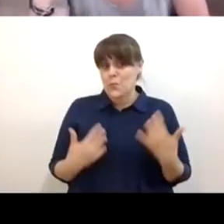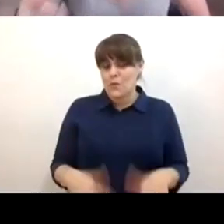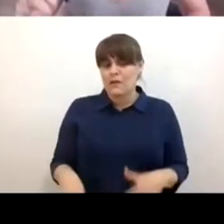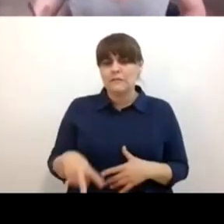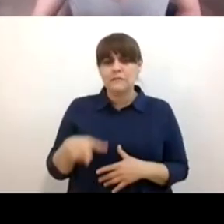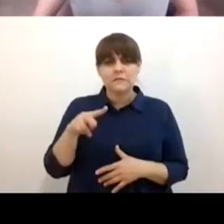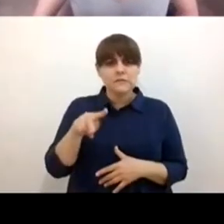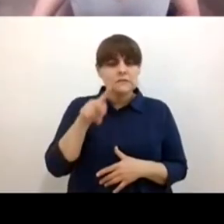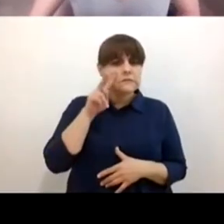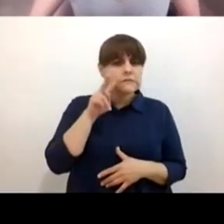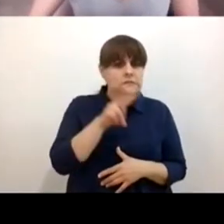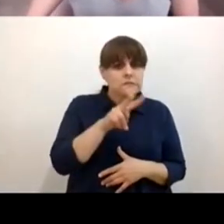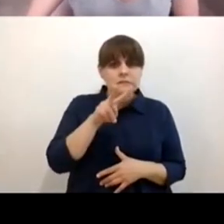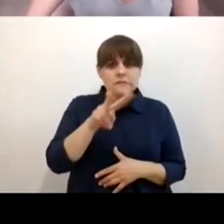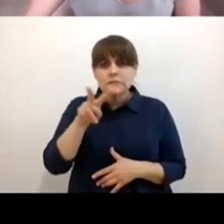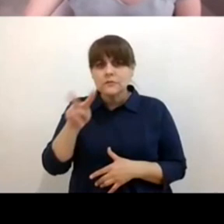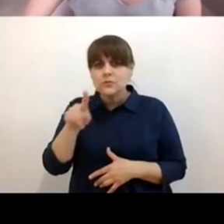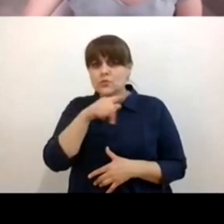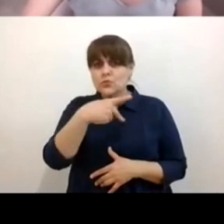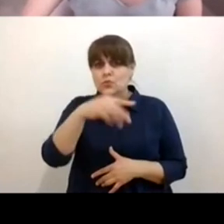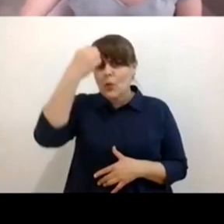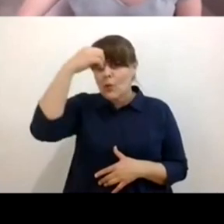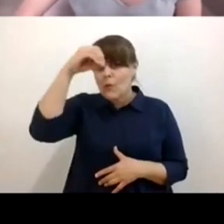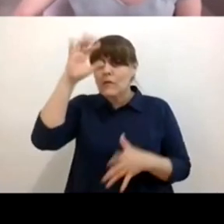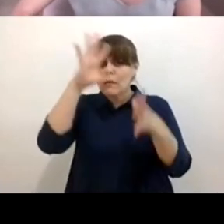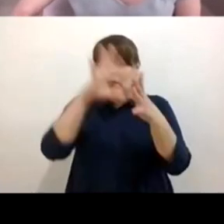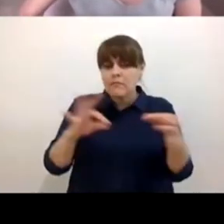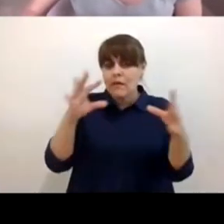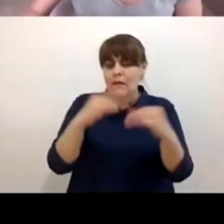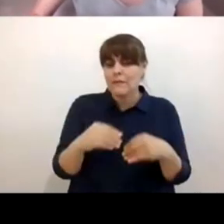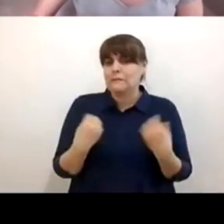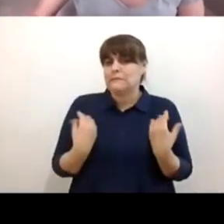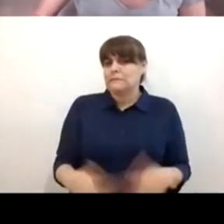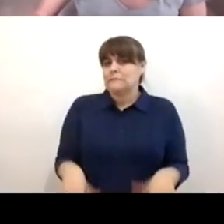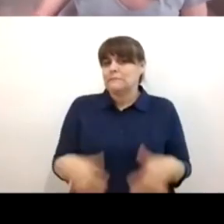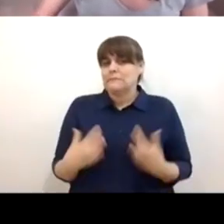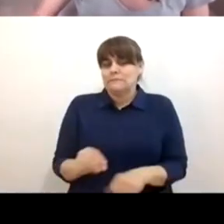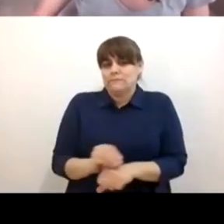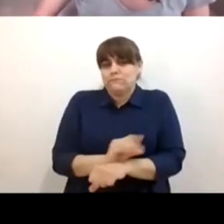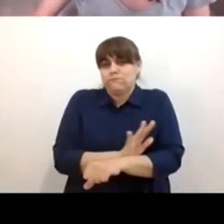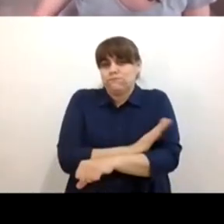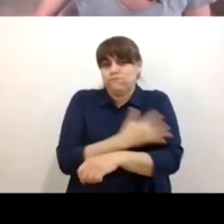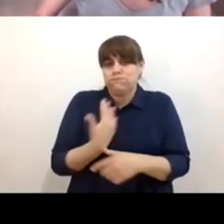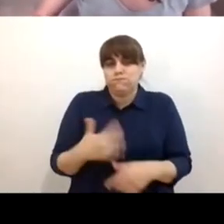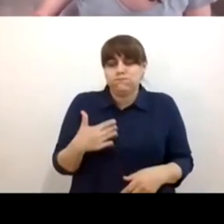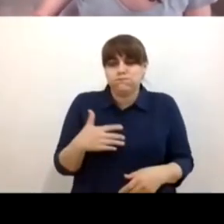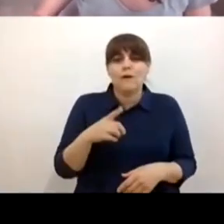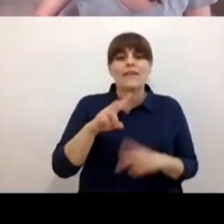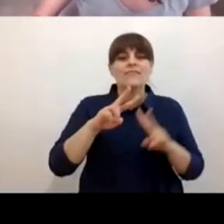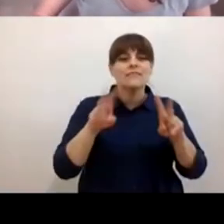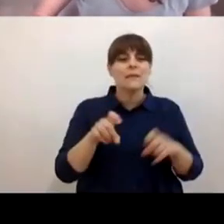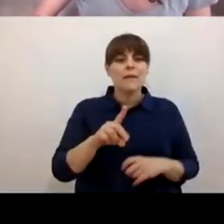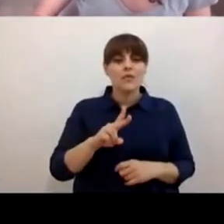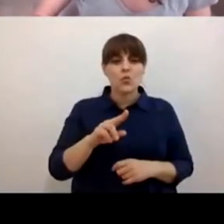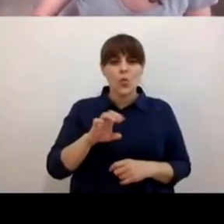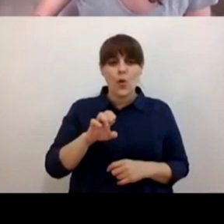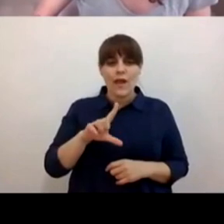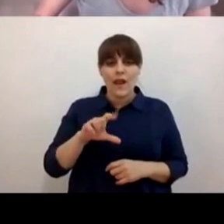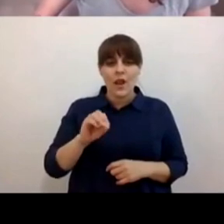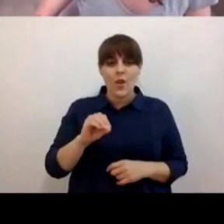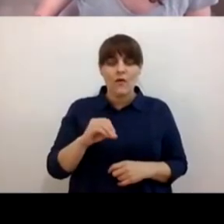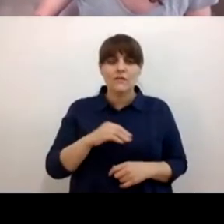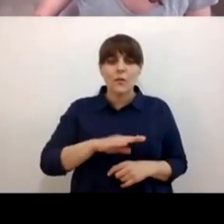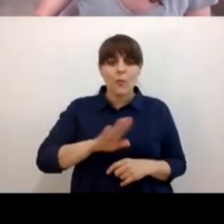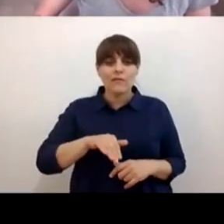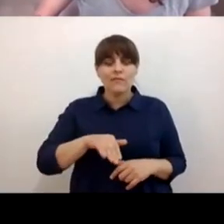a ustedes tres y a todos Eduardo en esta parte de lo que es el duelo estoy tomando un poquito como